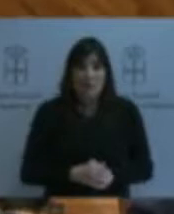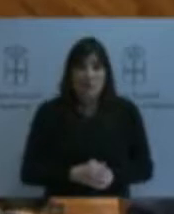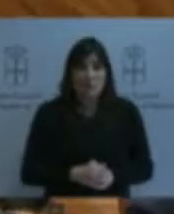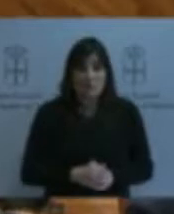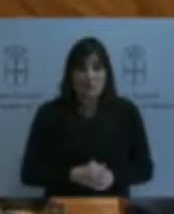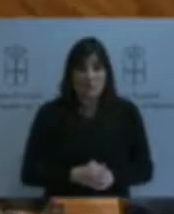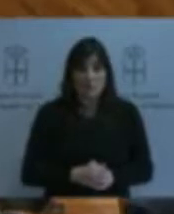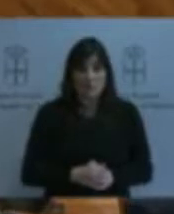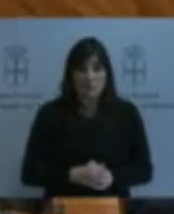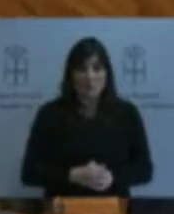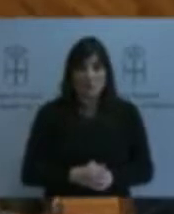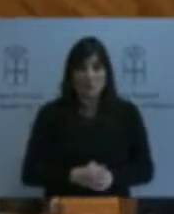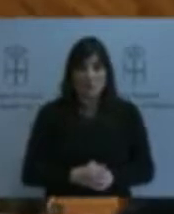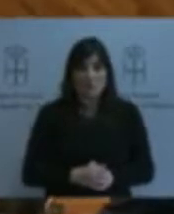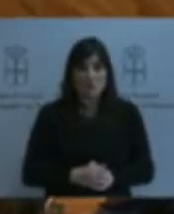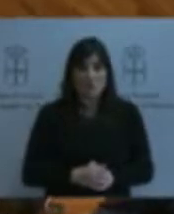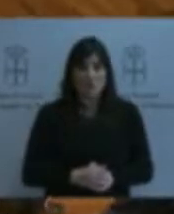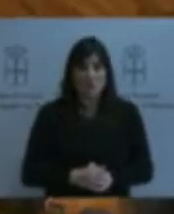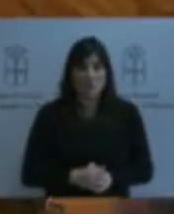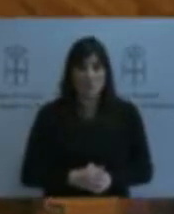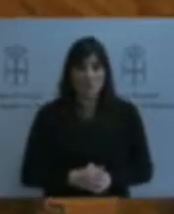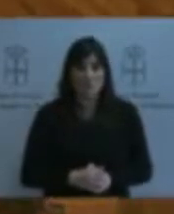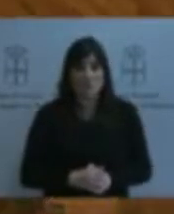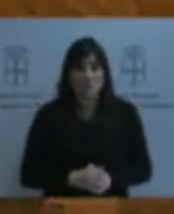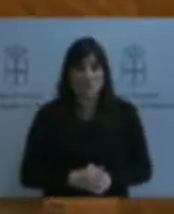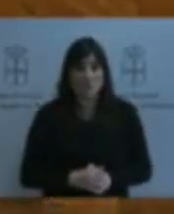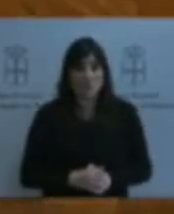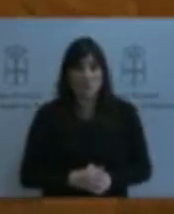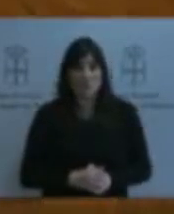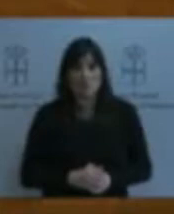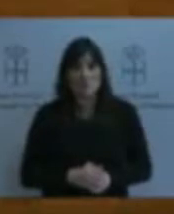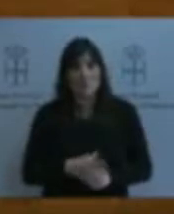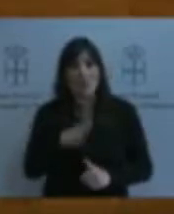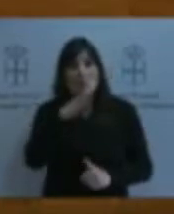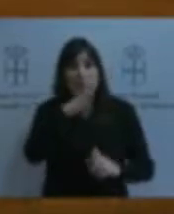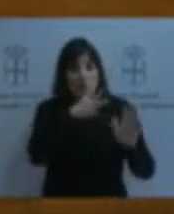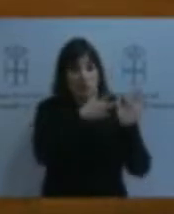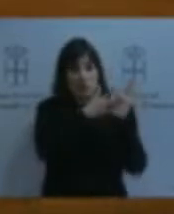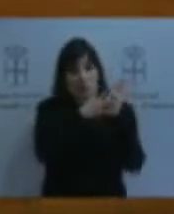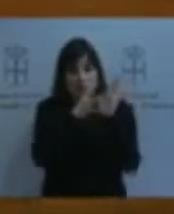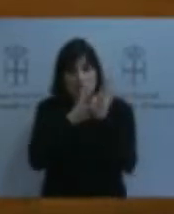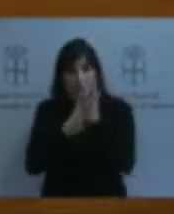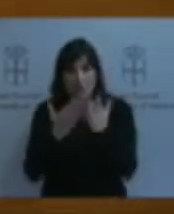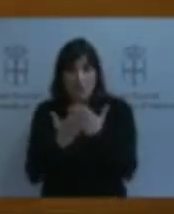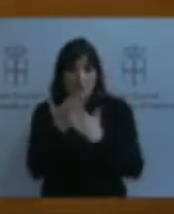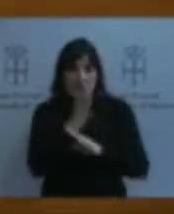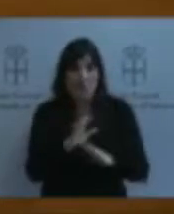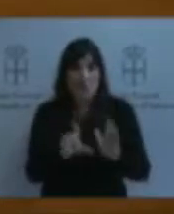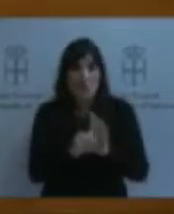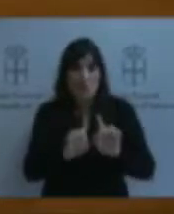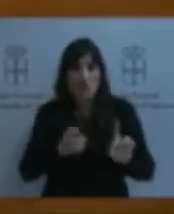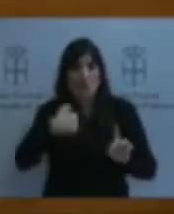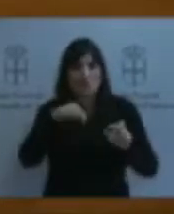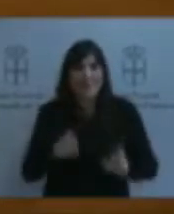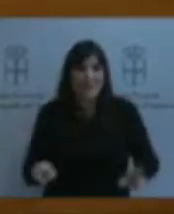En la exposición de motivos de esta proposición o de ley hacemos un repaso por los datos de la evolución del